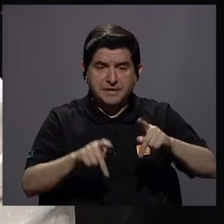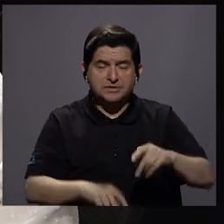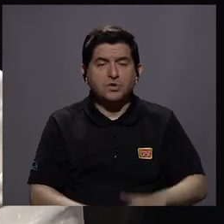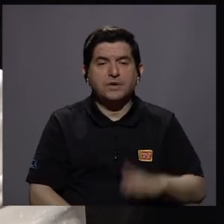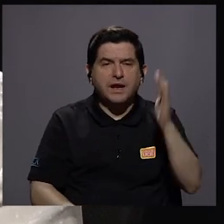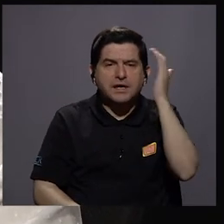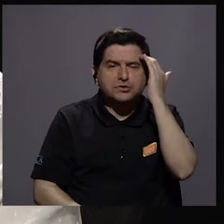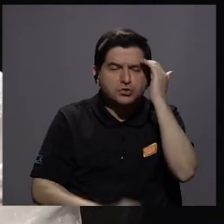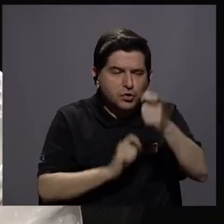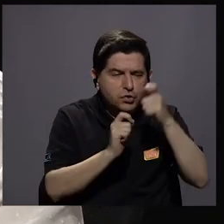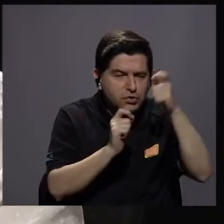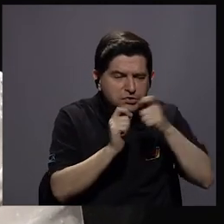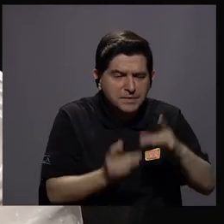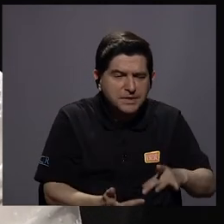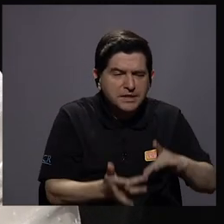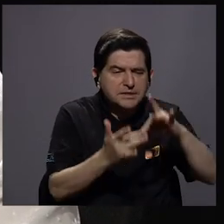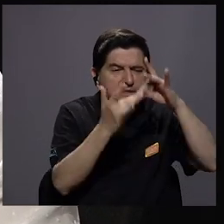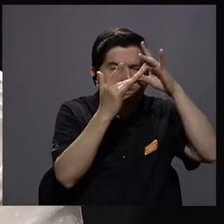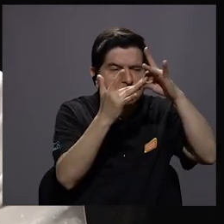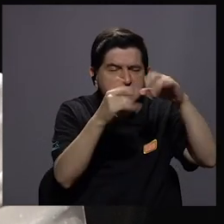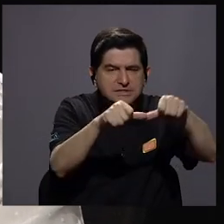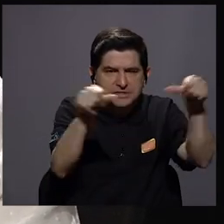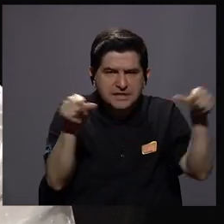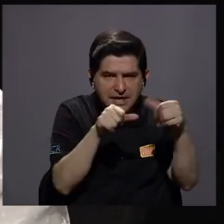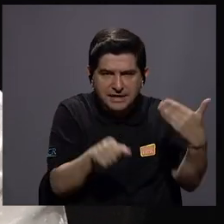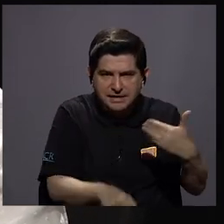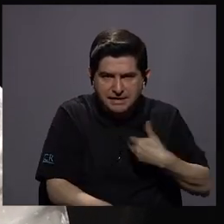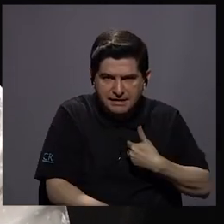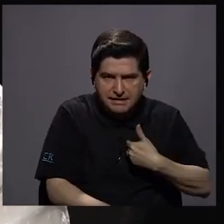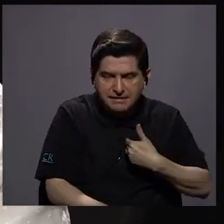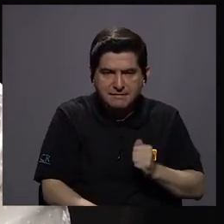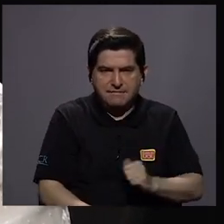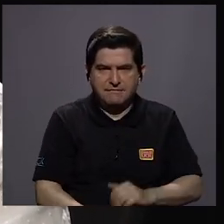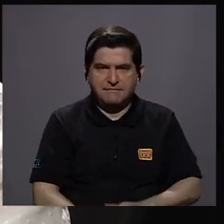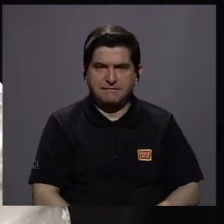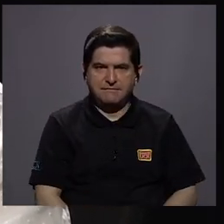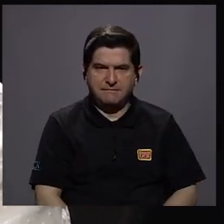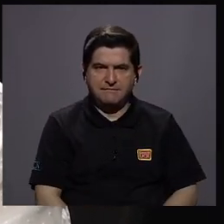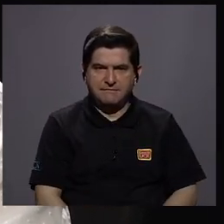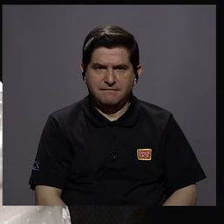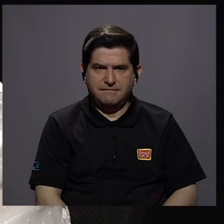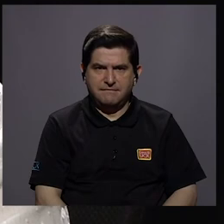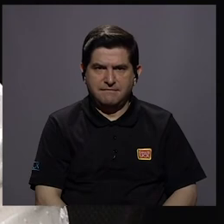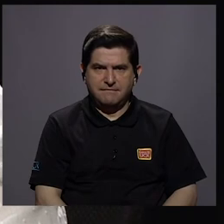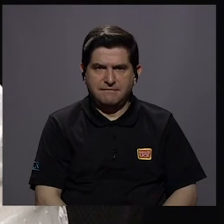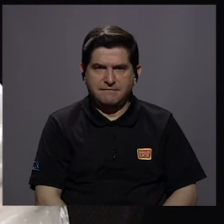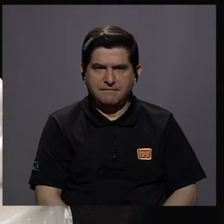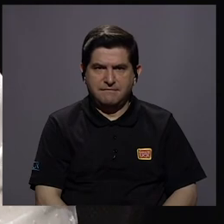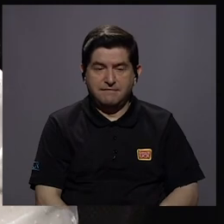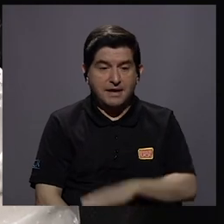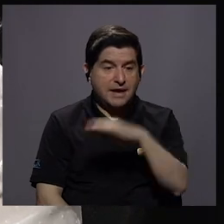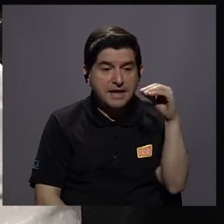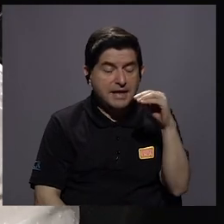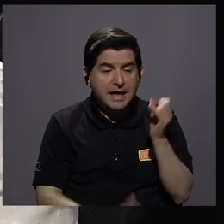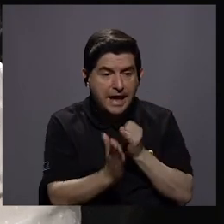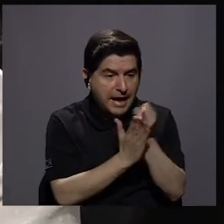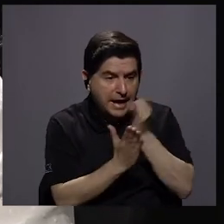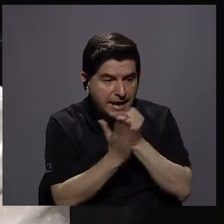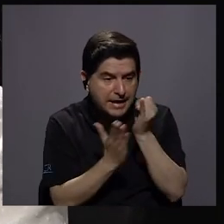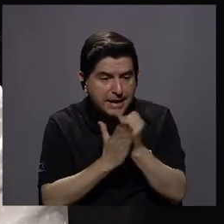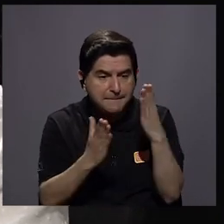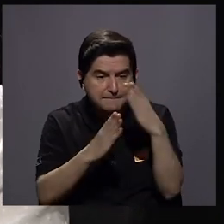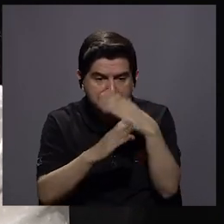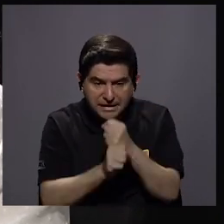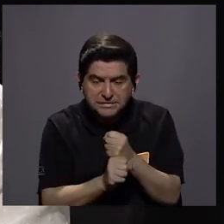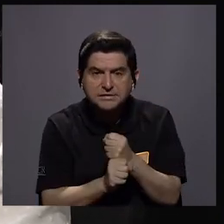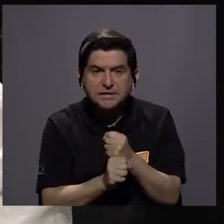conocimiento ya más especializado en esas áreas y con ellos y con la investigación que